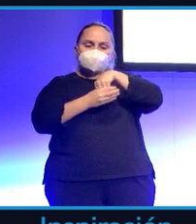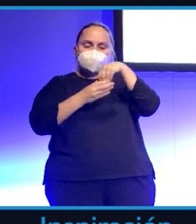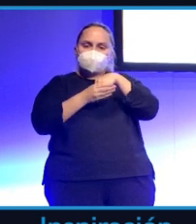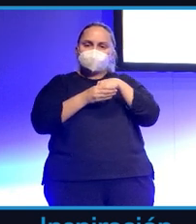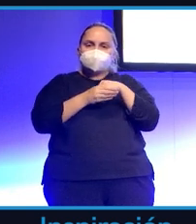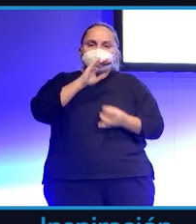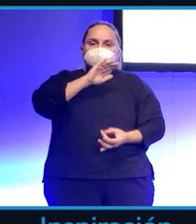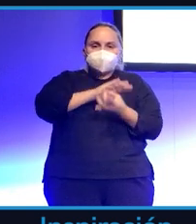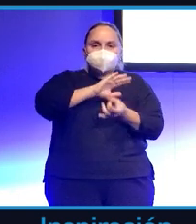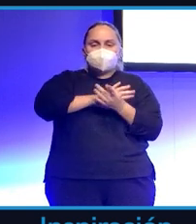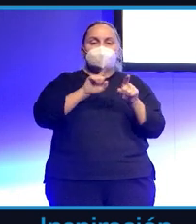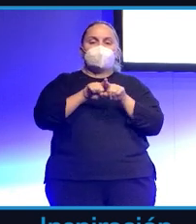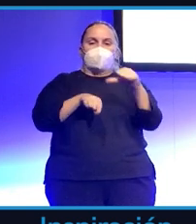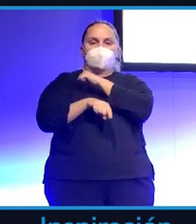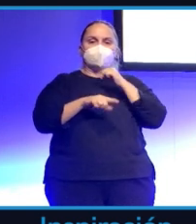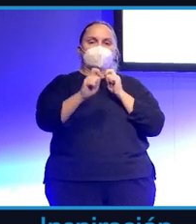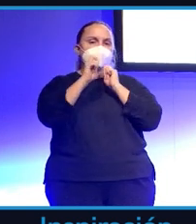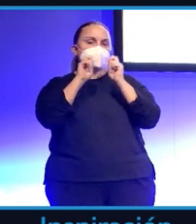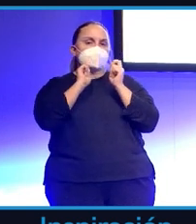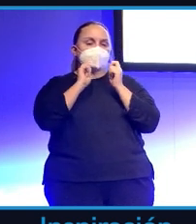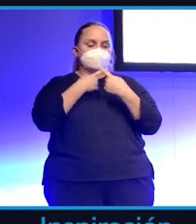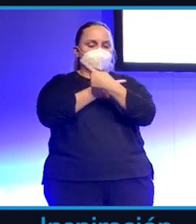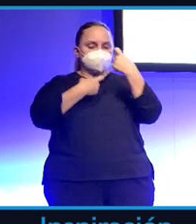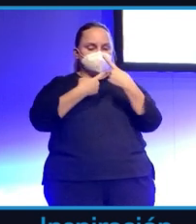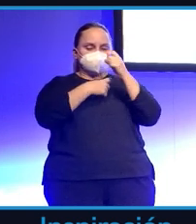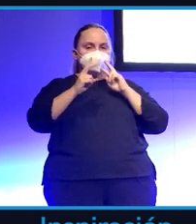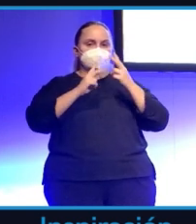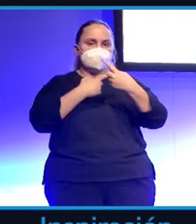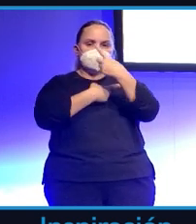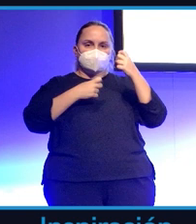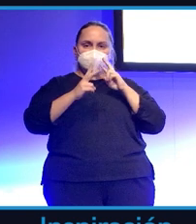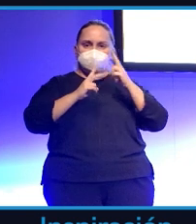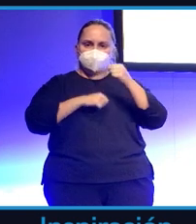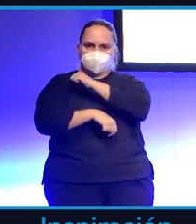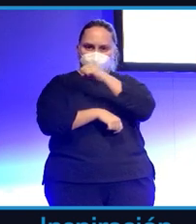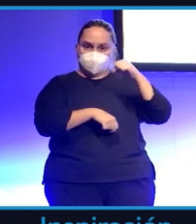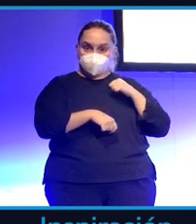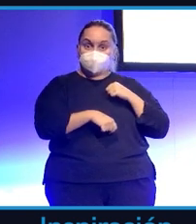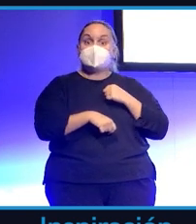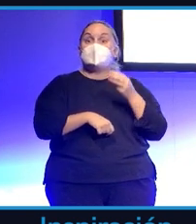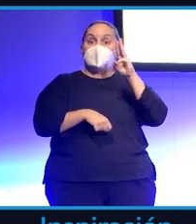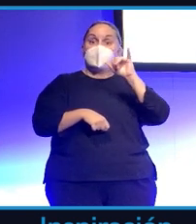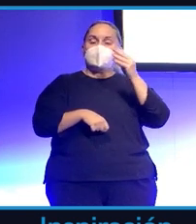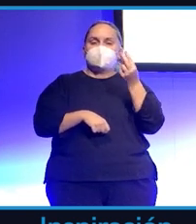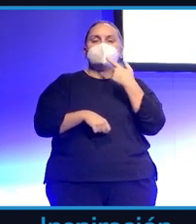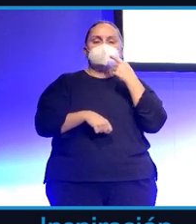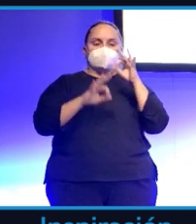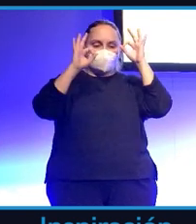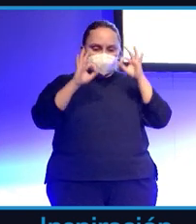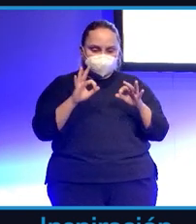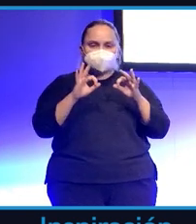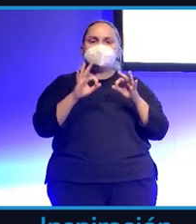entrevistaban a sí mismos y, según Gerard Piqué, de esa manera apartaba al periodismo